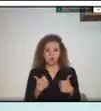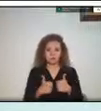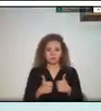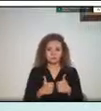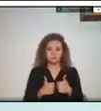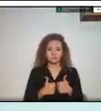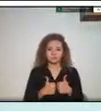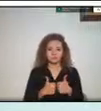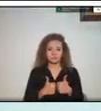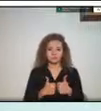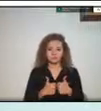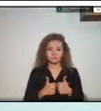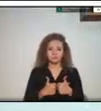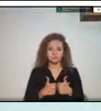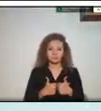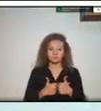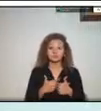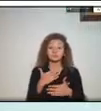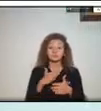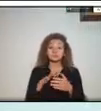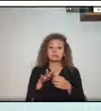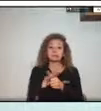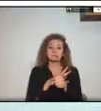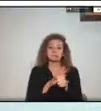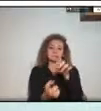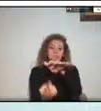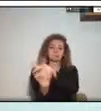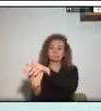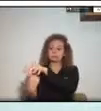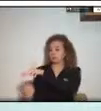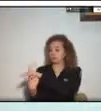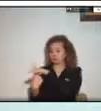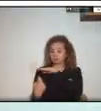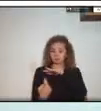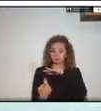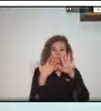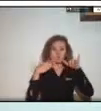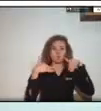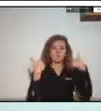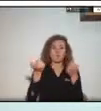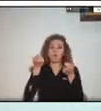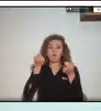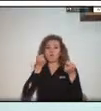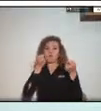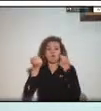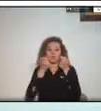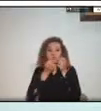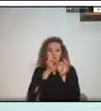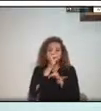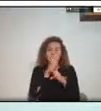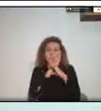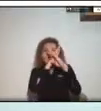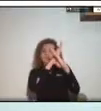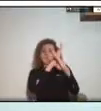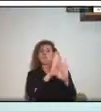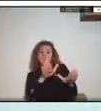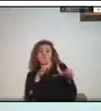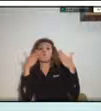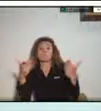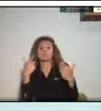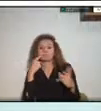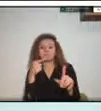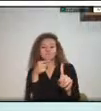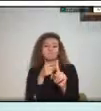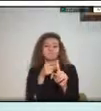que las situaciones de riesgo se puedan controlar y prevenir por tal sentido le hemos dado mucha